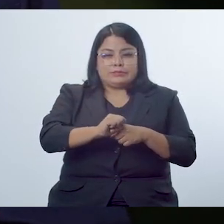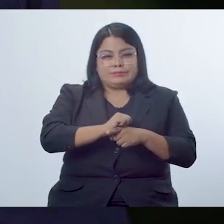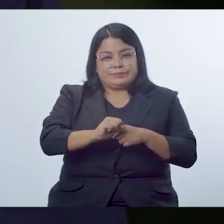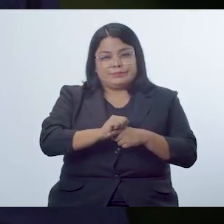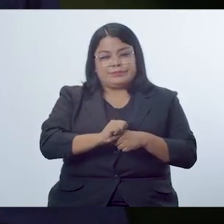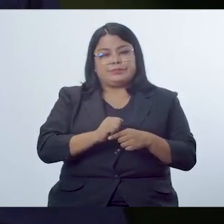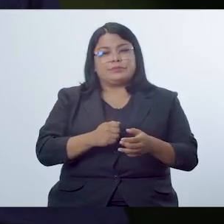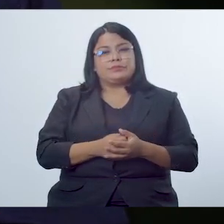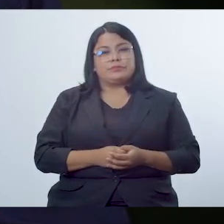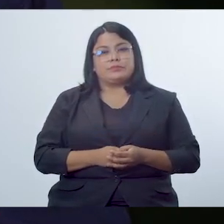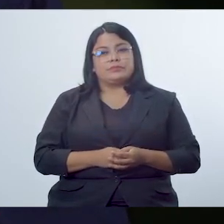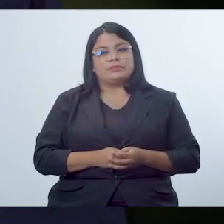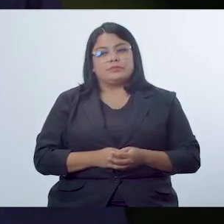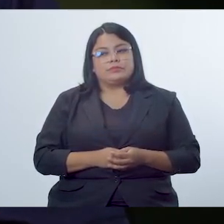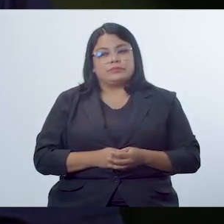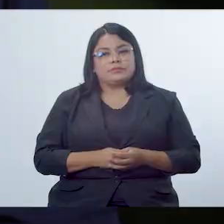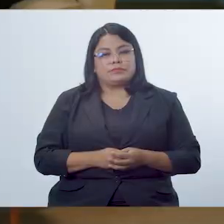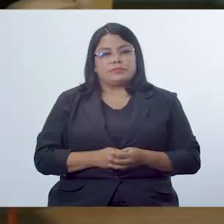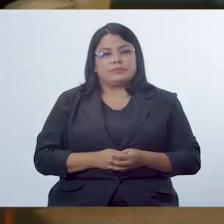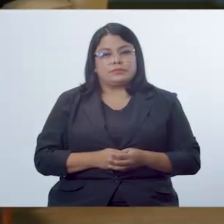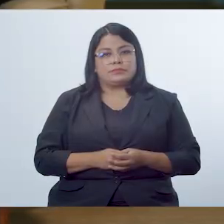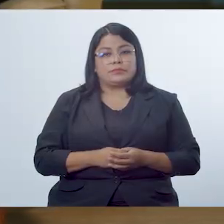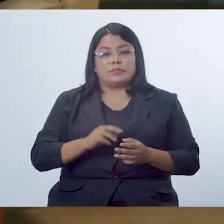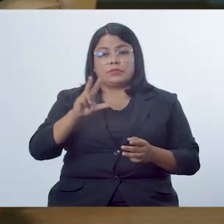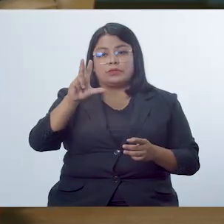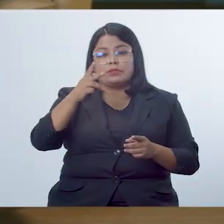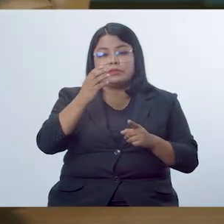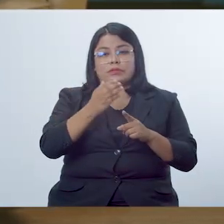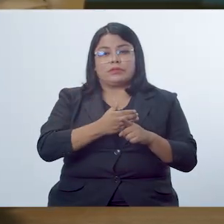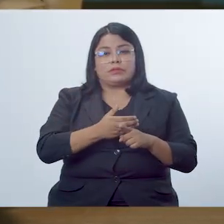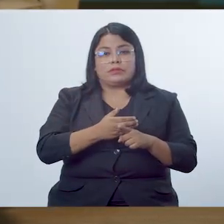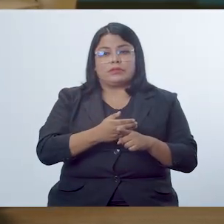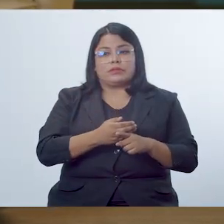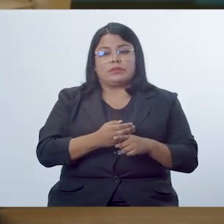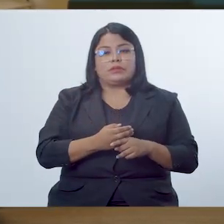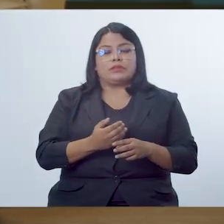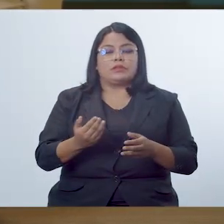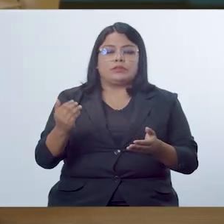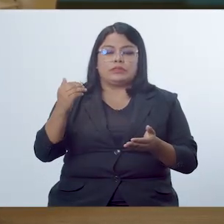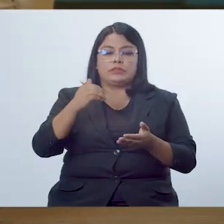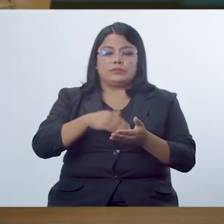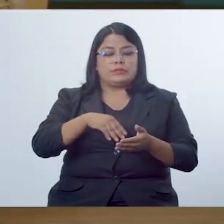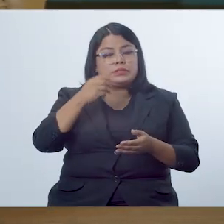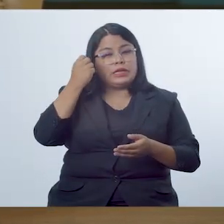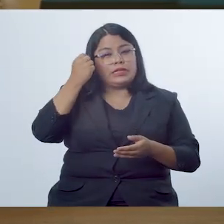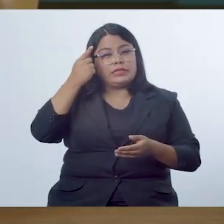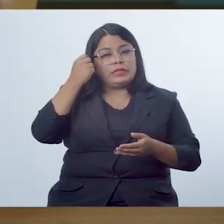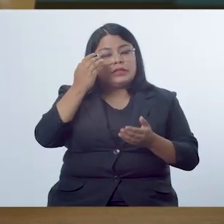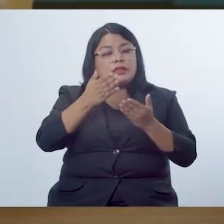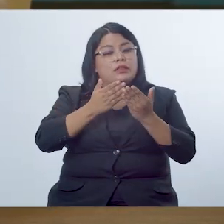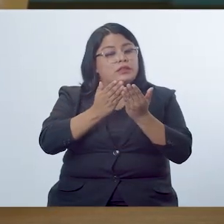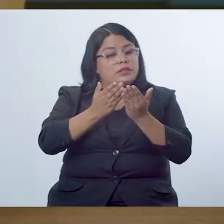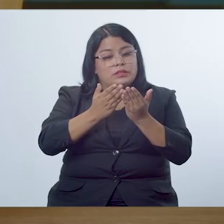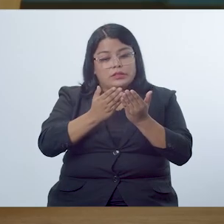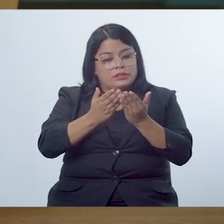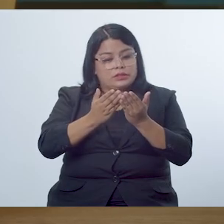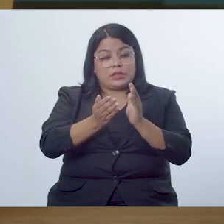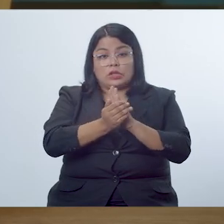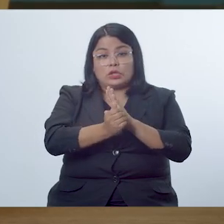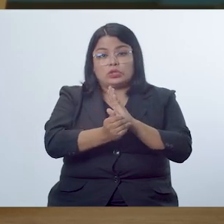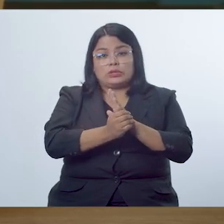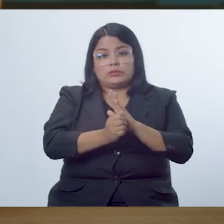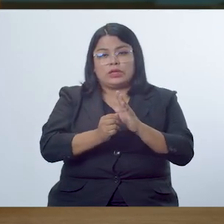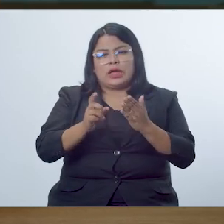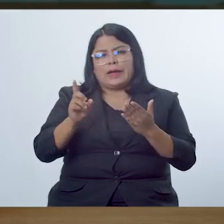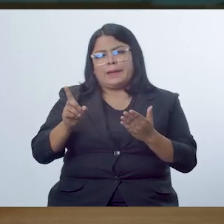de poner en práctica principalmente la comprensión lectora en tercer ciclo se le ha dado énfasis a la comprensión lectora que es